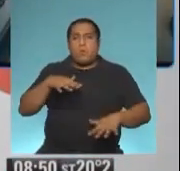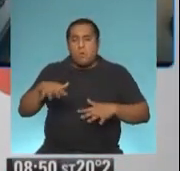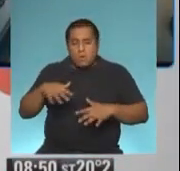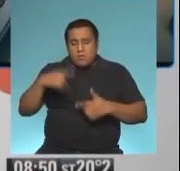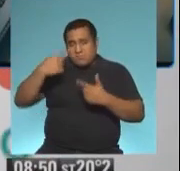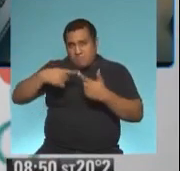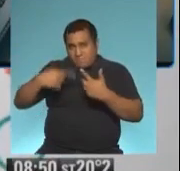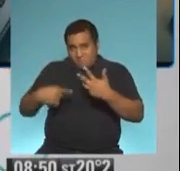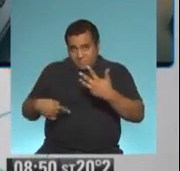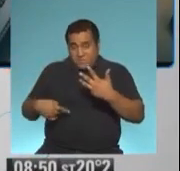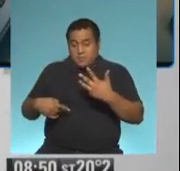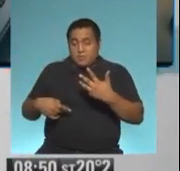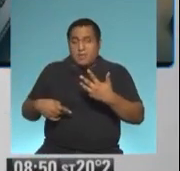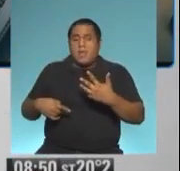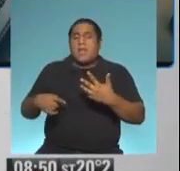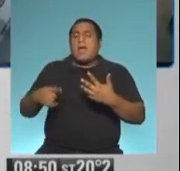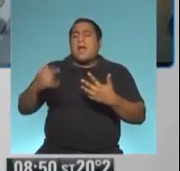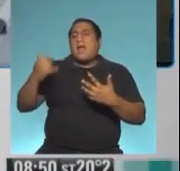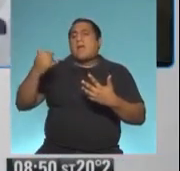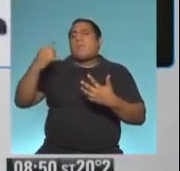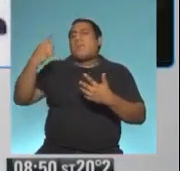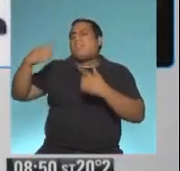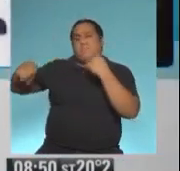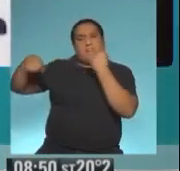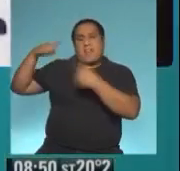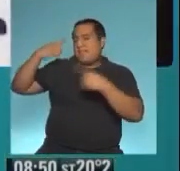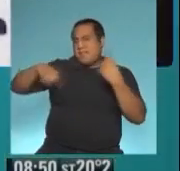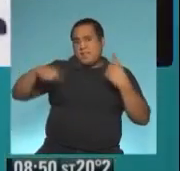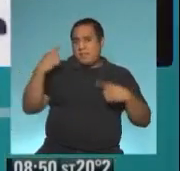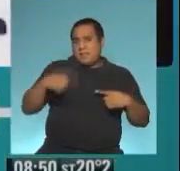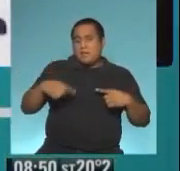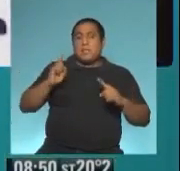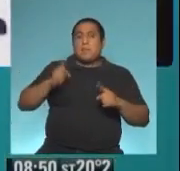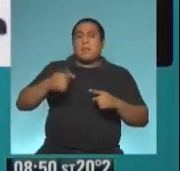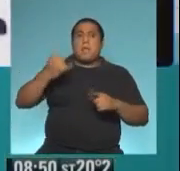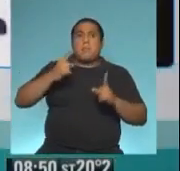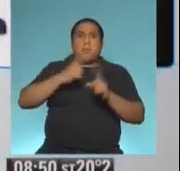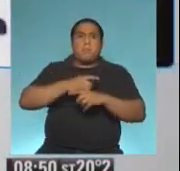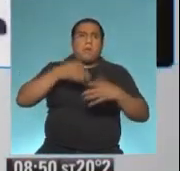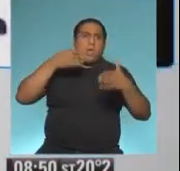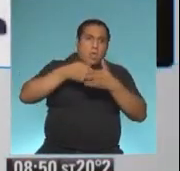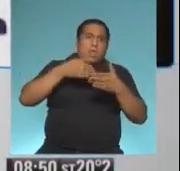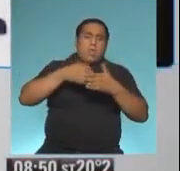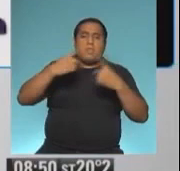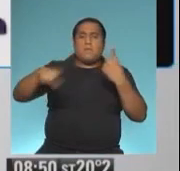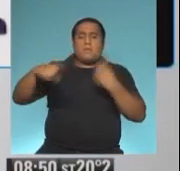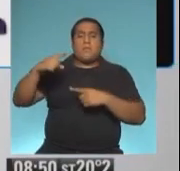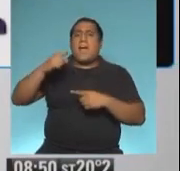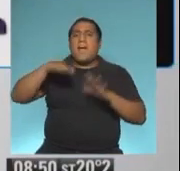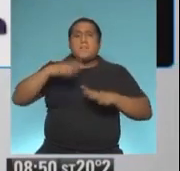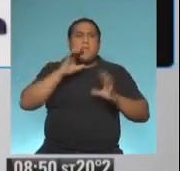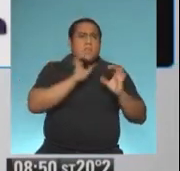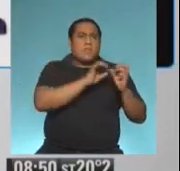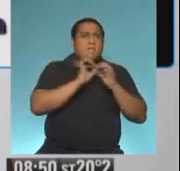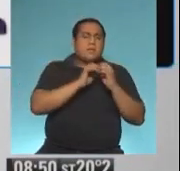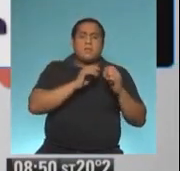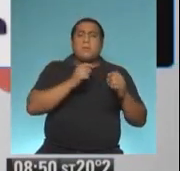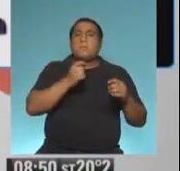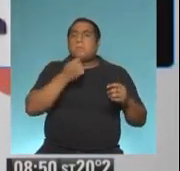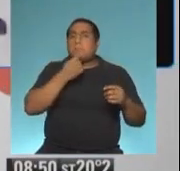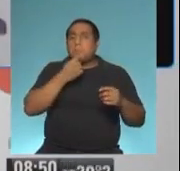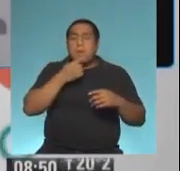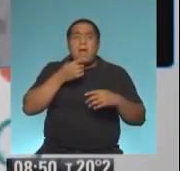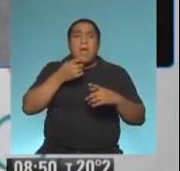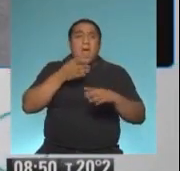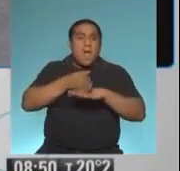generan características distintas y barreras distintas. A veces siempre debatimos lo que soluciona un tema